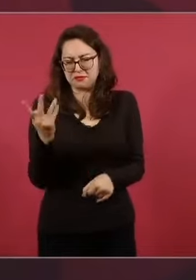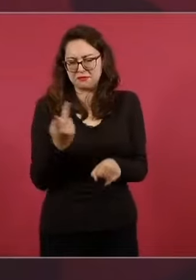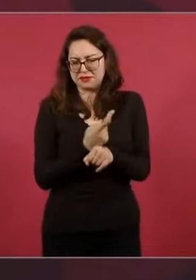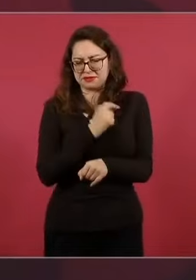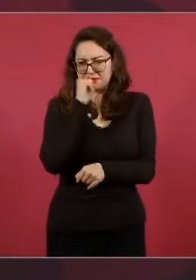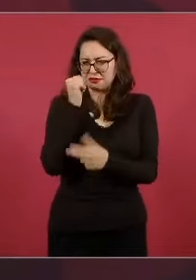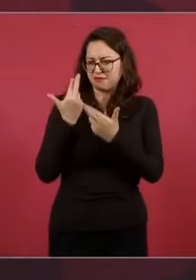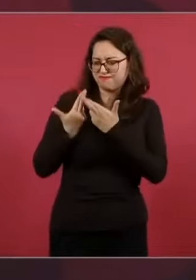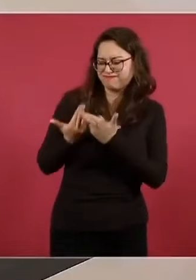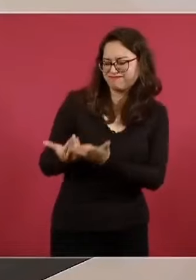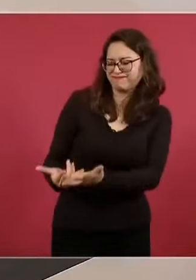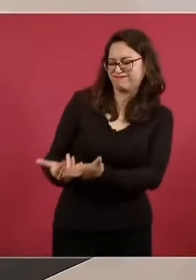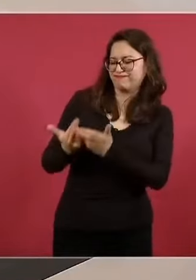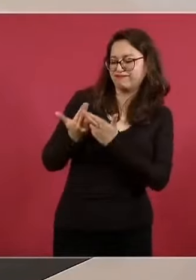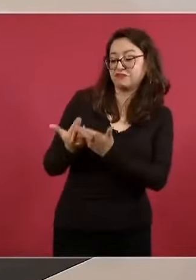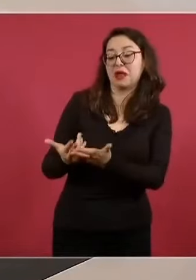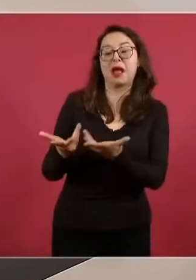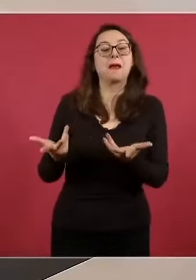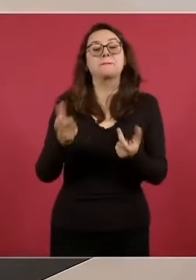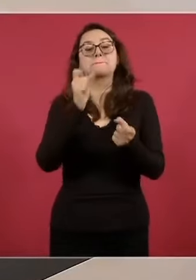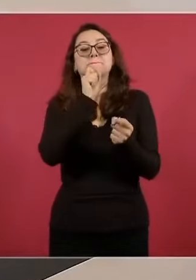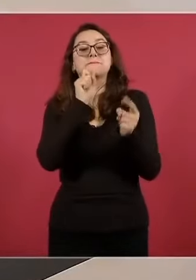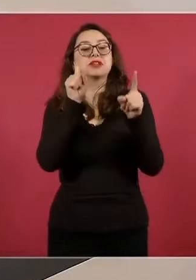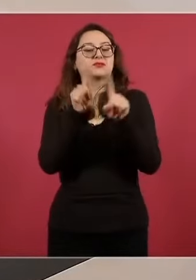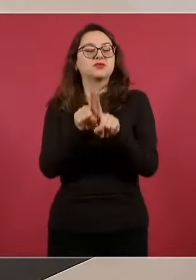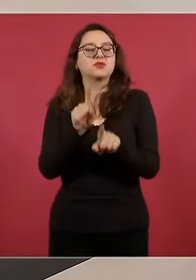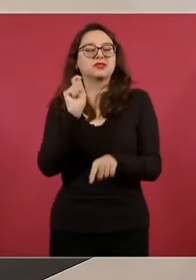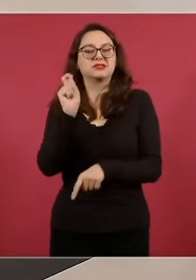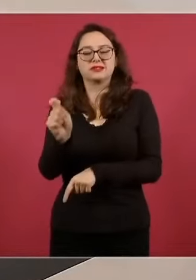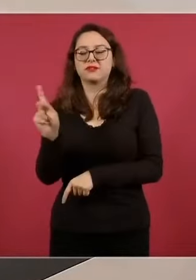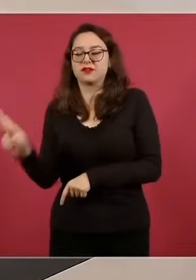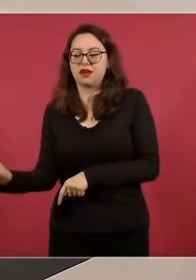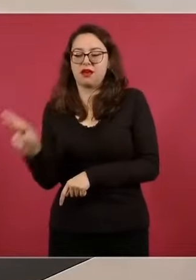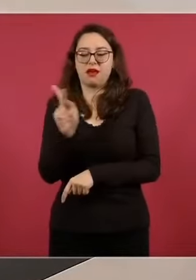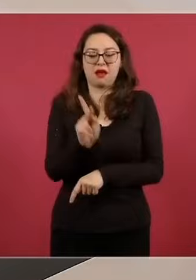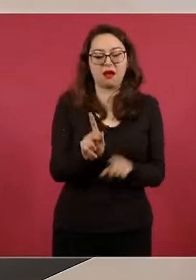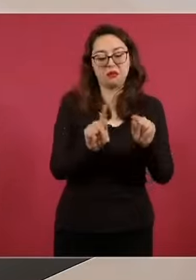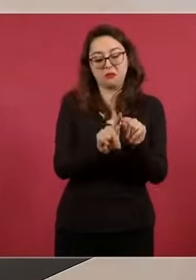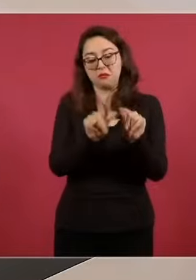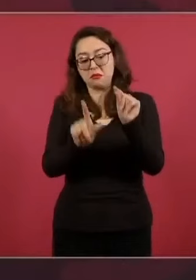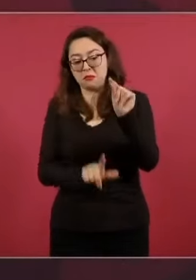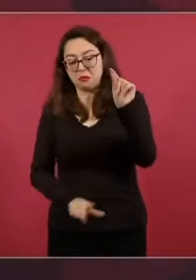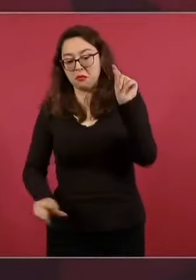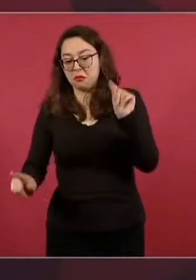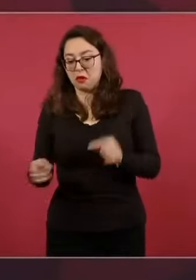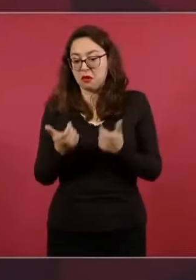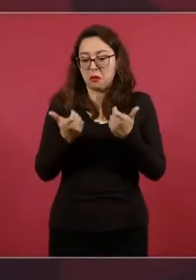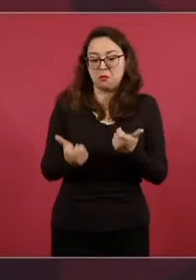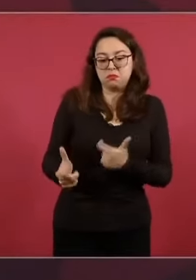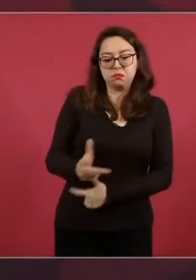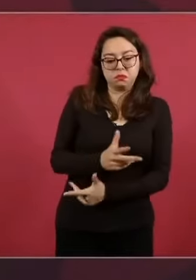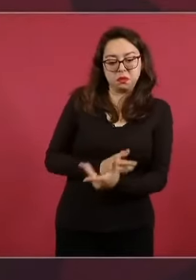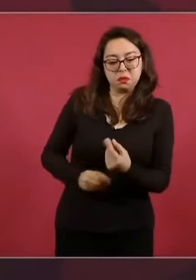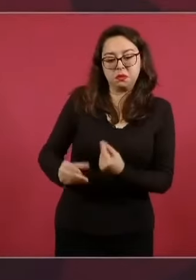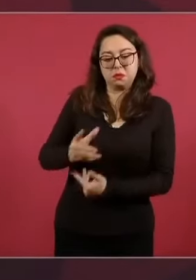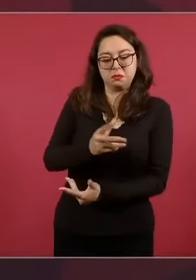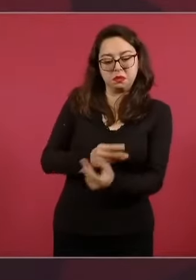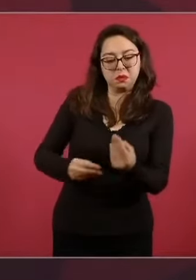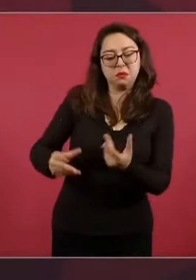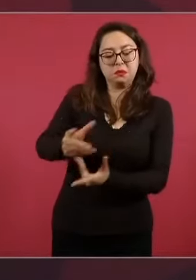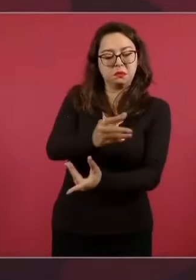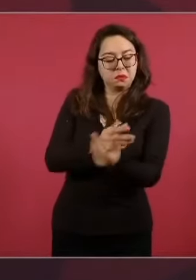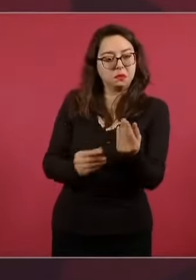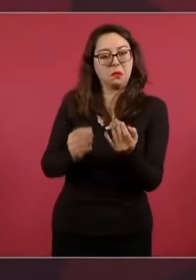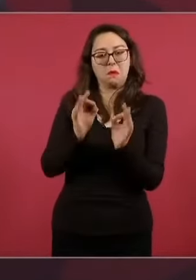constatando que funciona